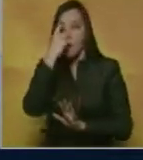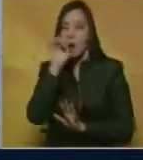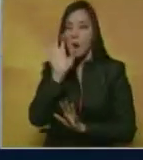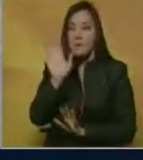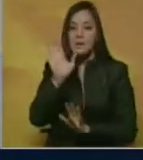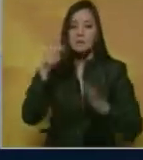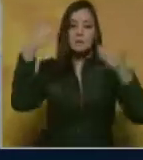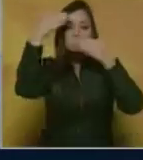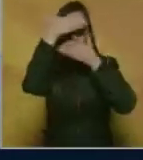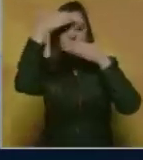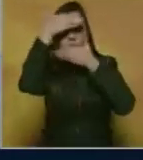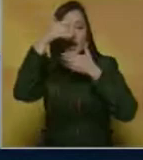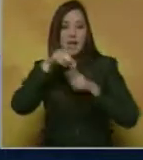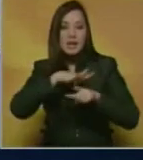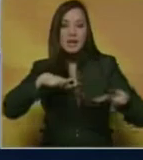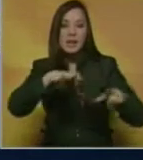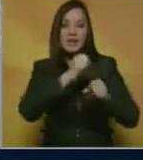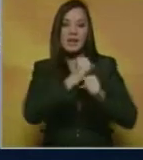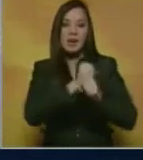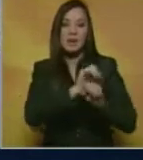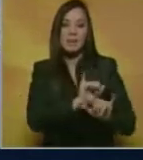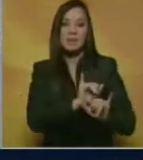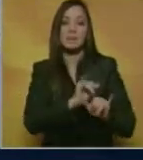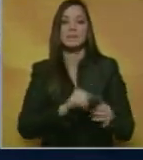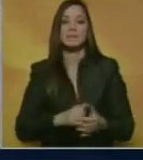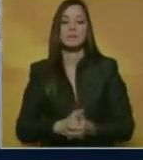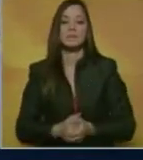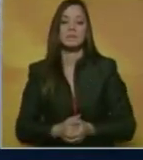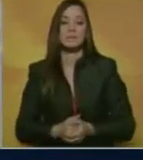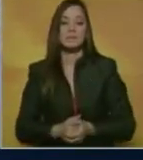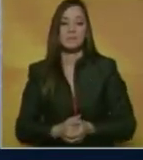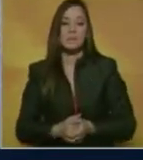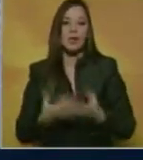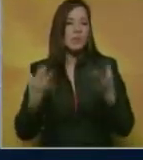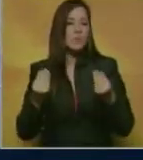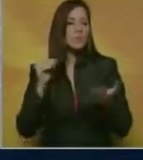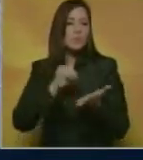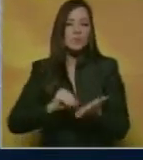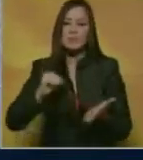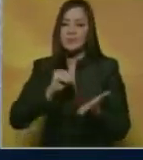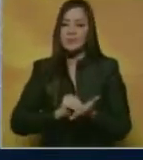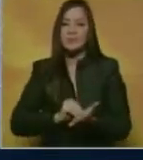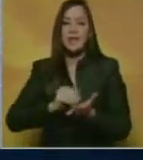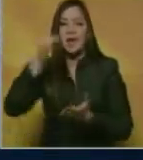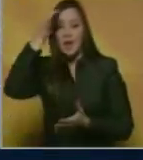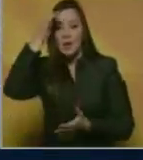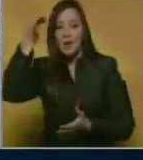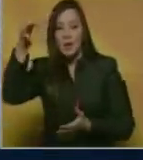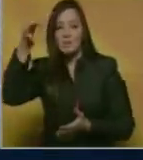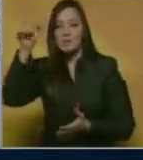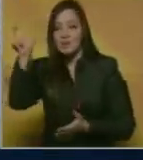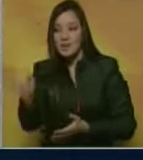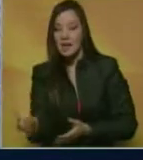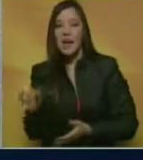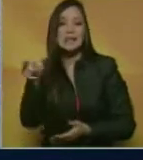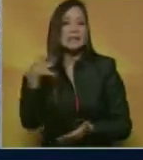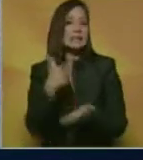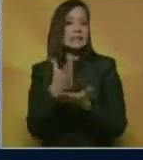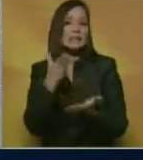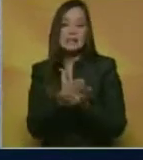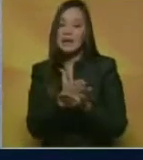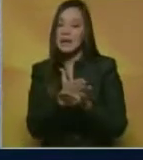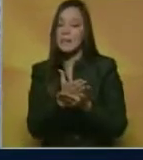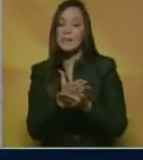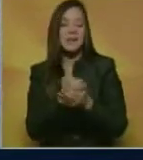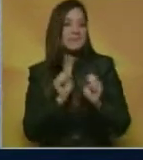irregulares que operan en la jurisdicción. En centenares de oportunidades, pues el concejal Renzo Jaime fue muy activo en contra de